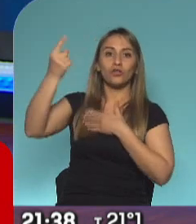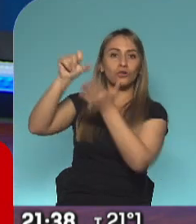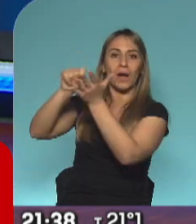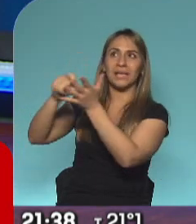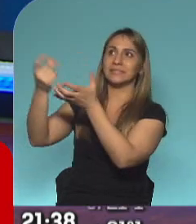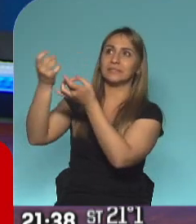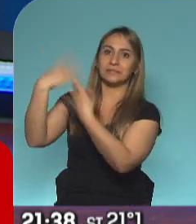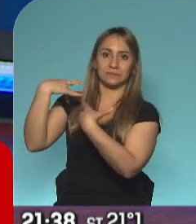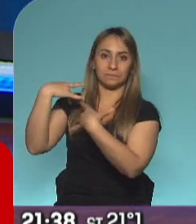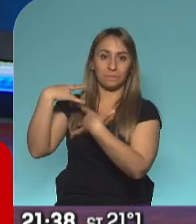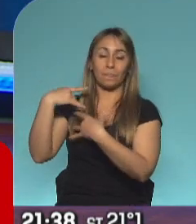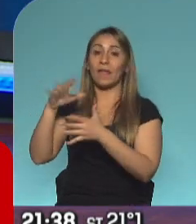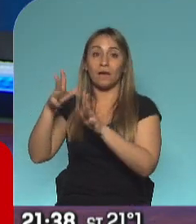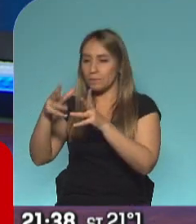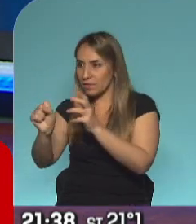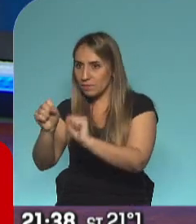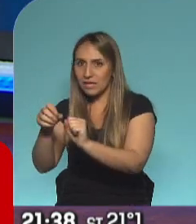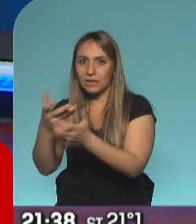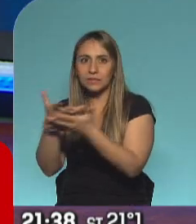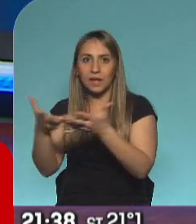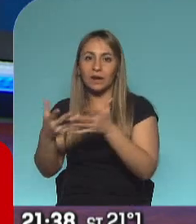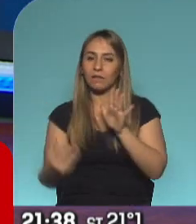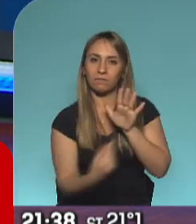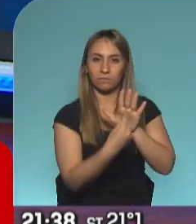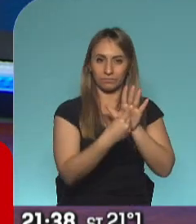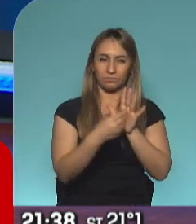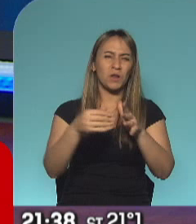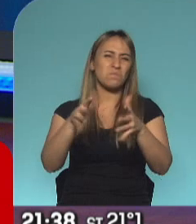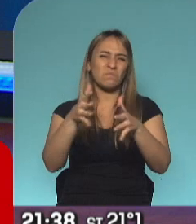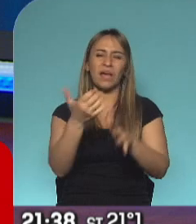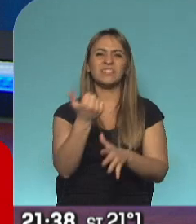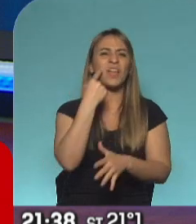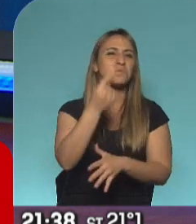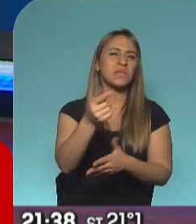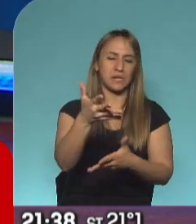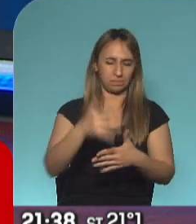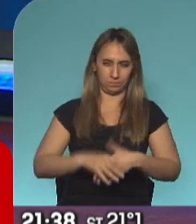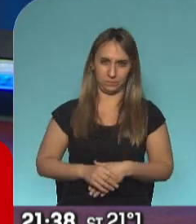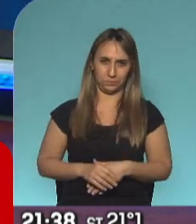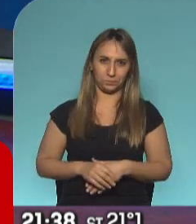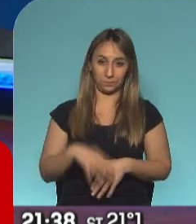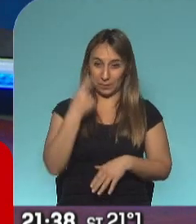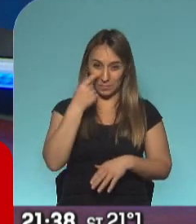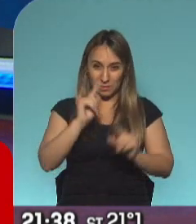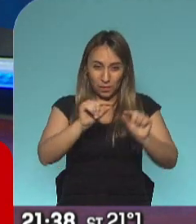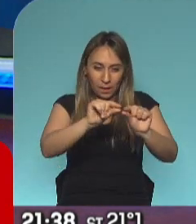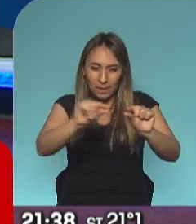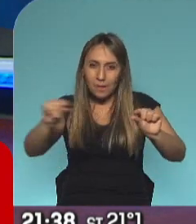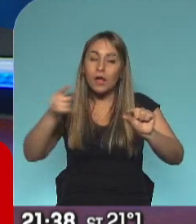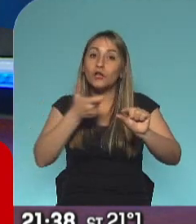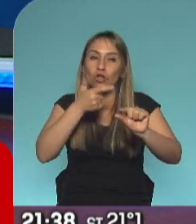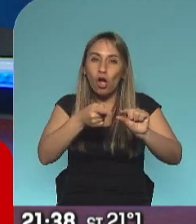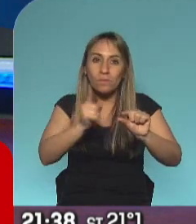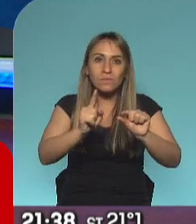epidemiólogos y lo agregan a estos números. Pero hay cerca de 6.000 más o menos por ahí. Ustedes fíjense, esa es la línea rojita que ve